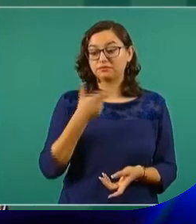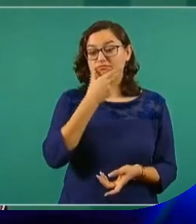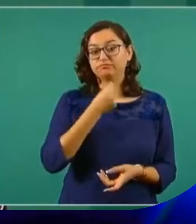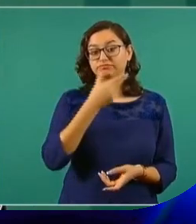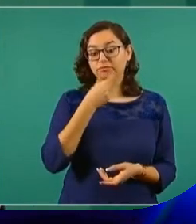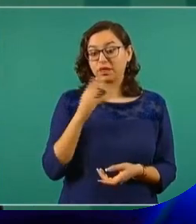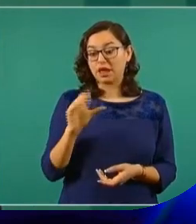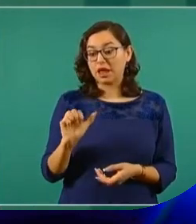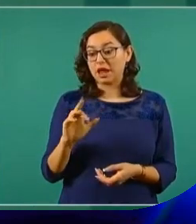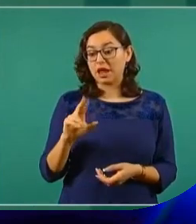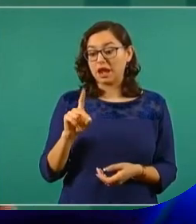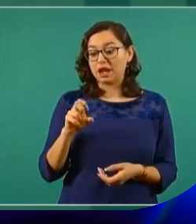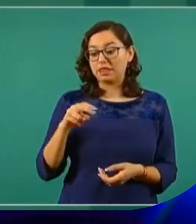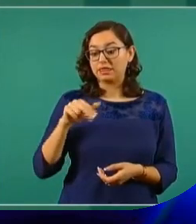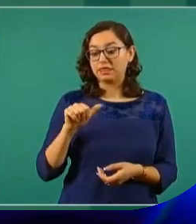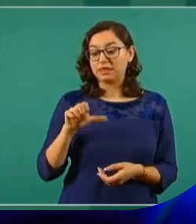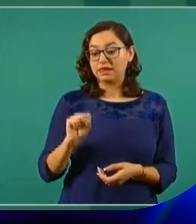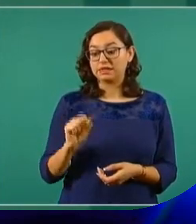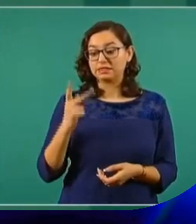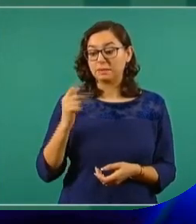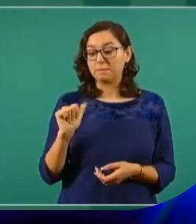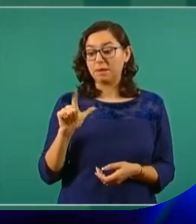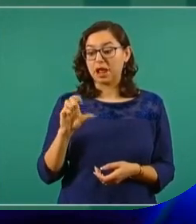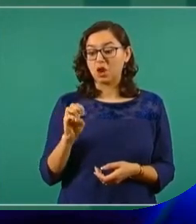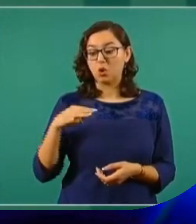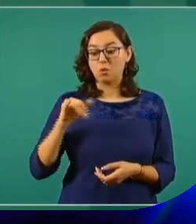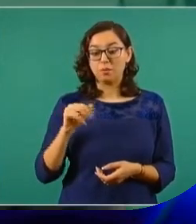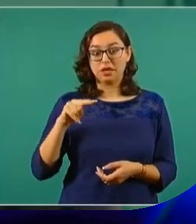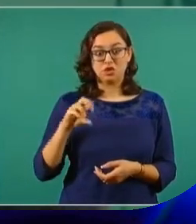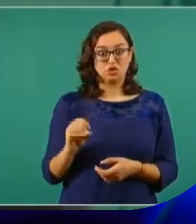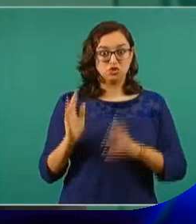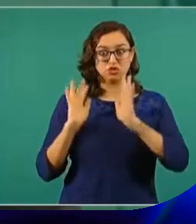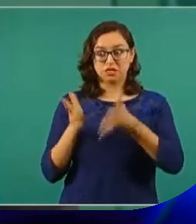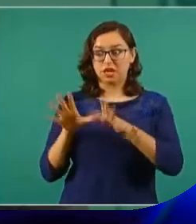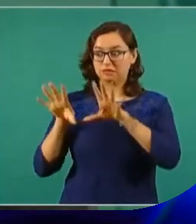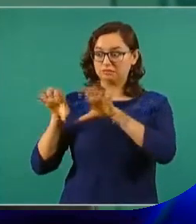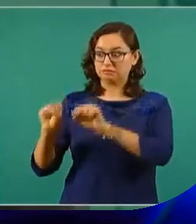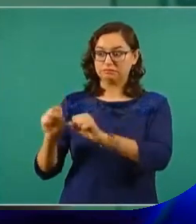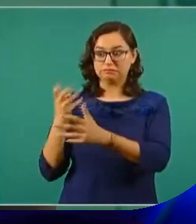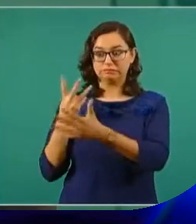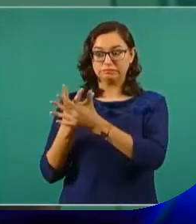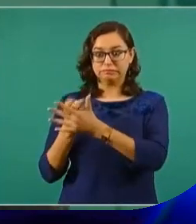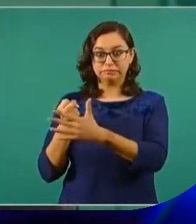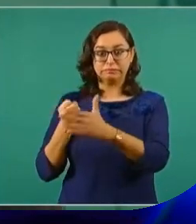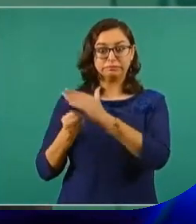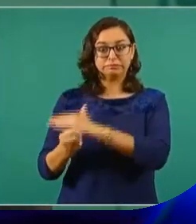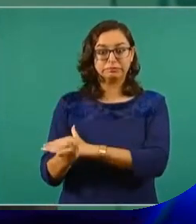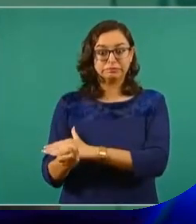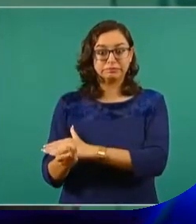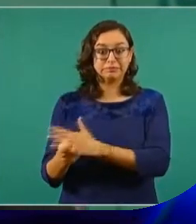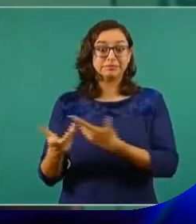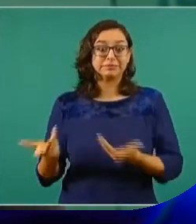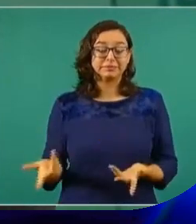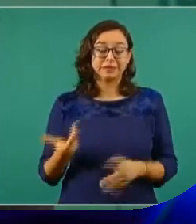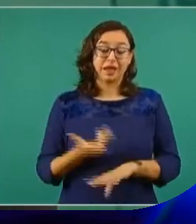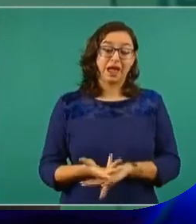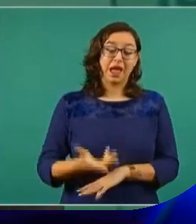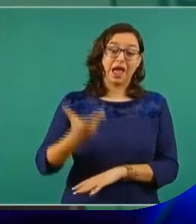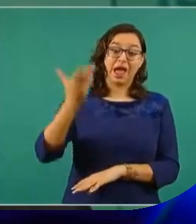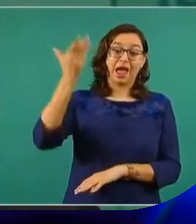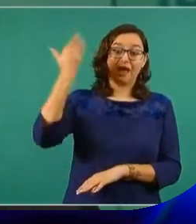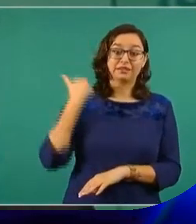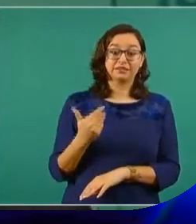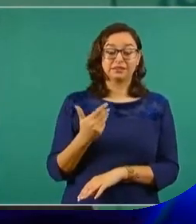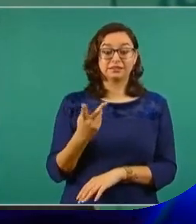que aparece en uno de los montajes que hizo Televisa con Red de